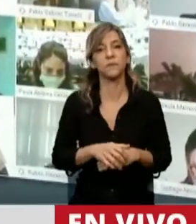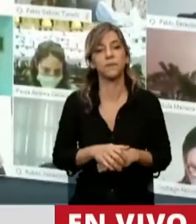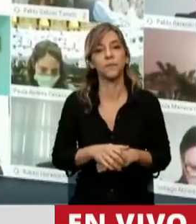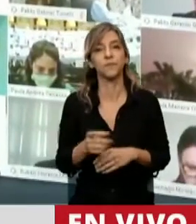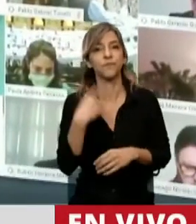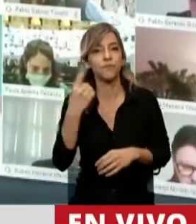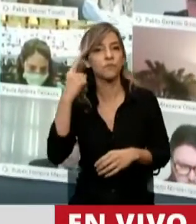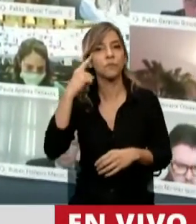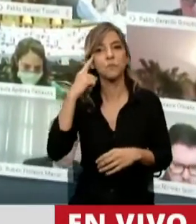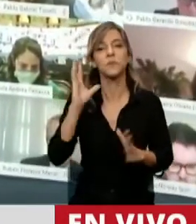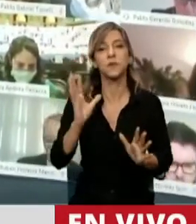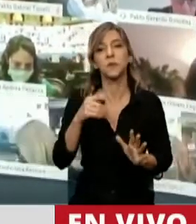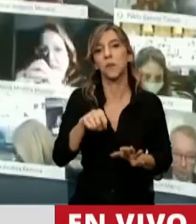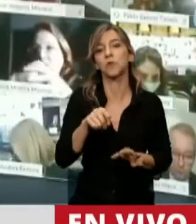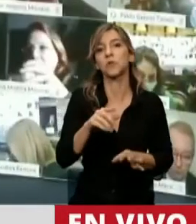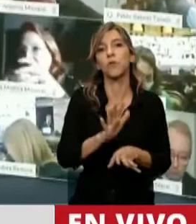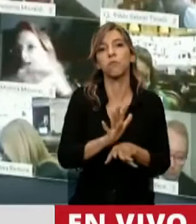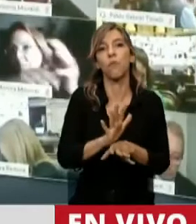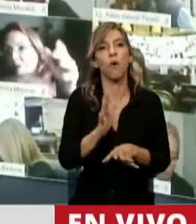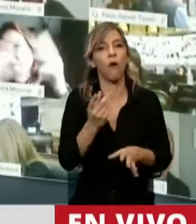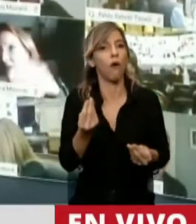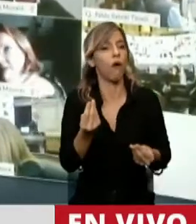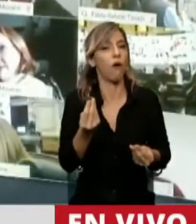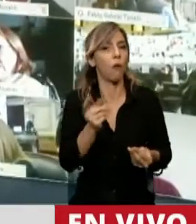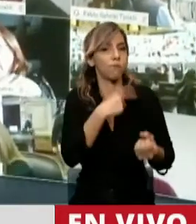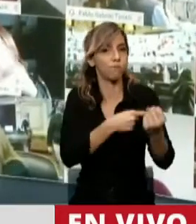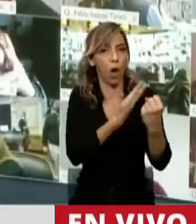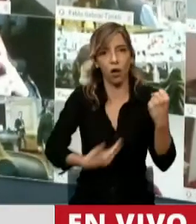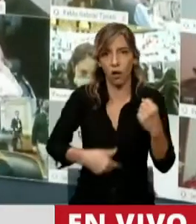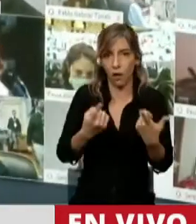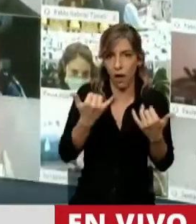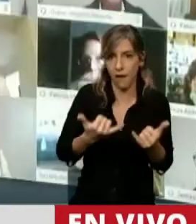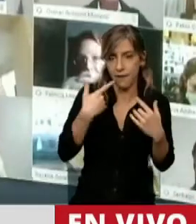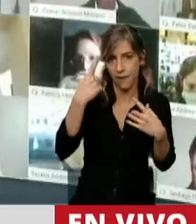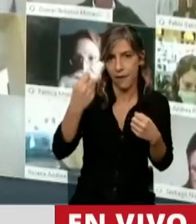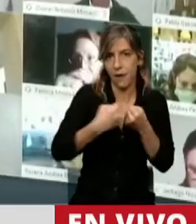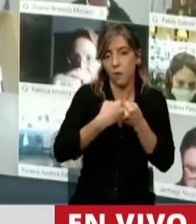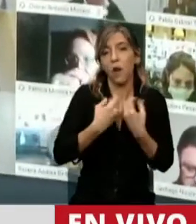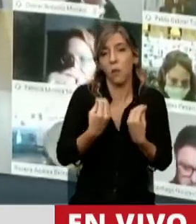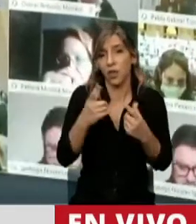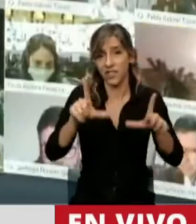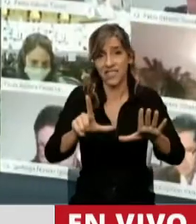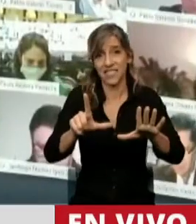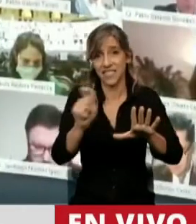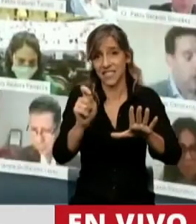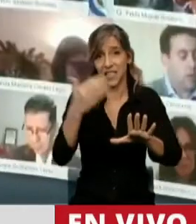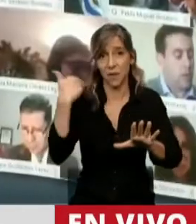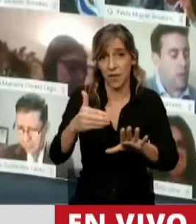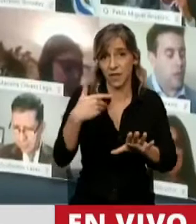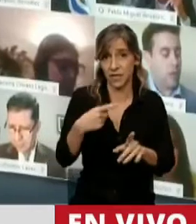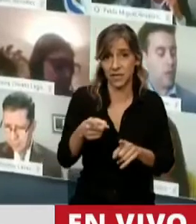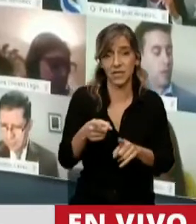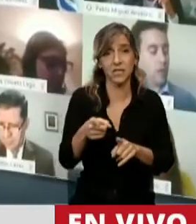una escribanía del Poder Ejecutivo. Y resulta que en estos siete meses de gobierno hemos tenido más sesiones que en todo el año pasado,